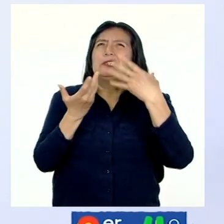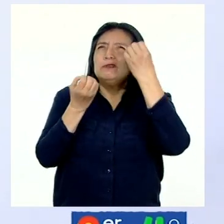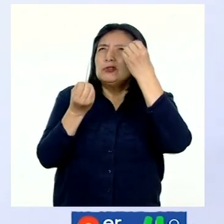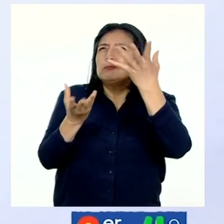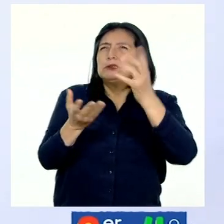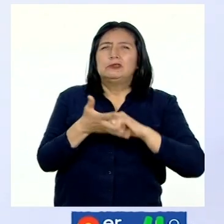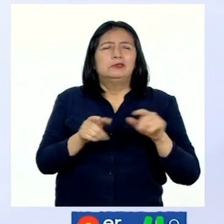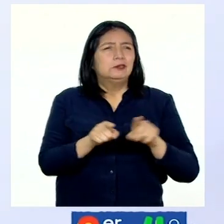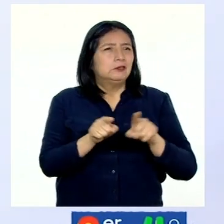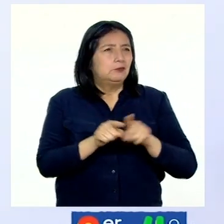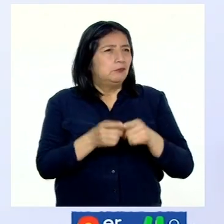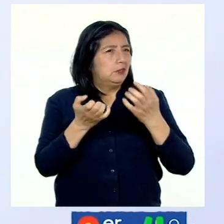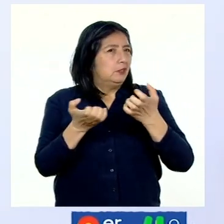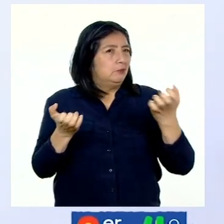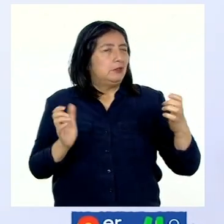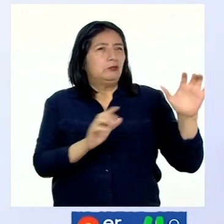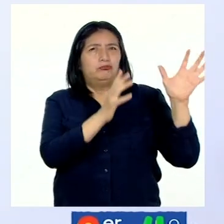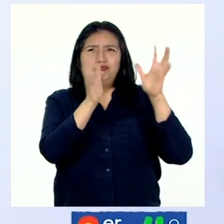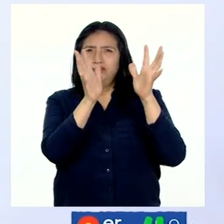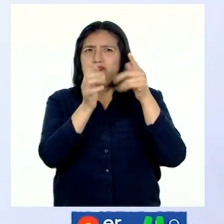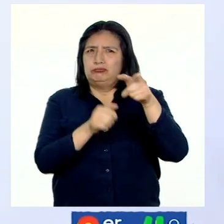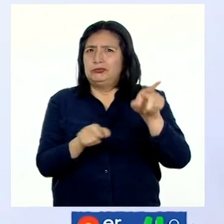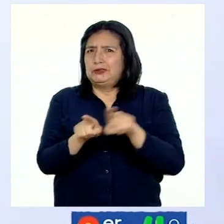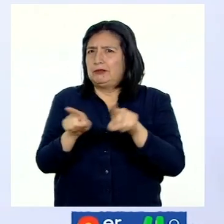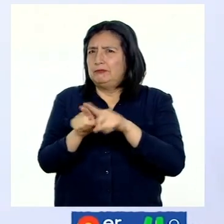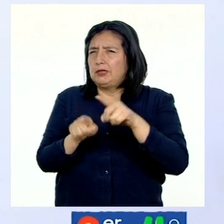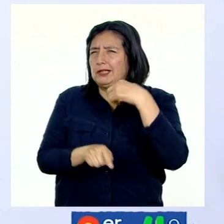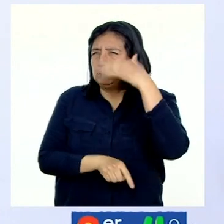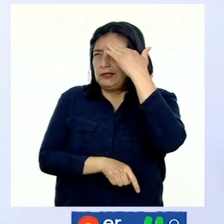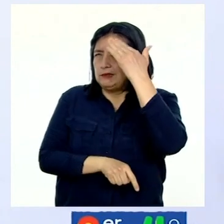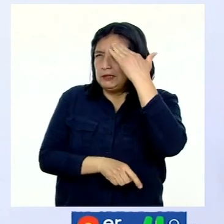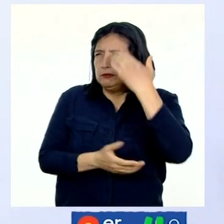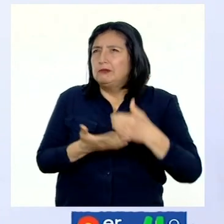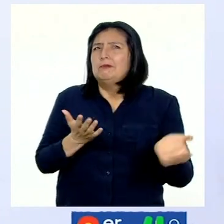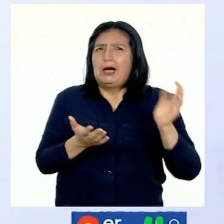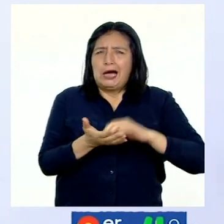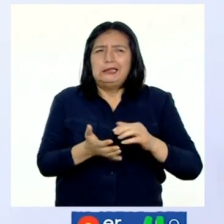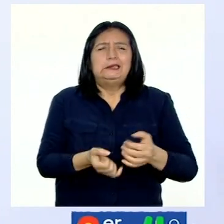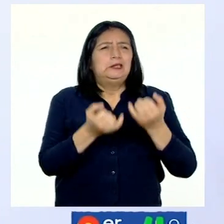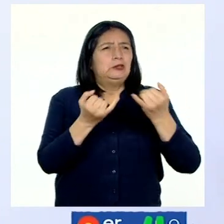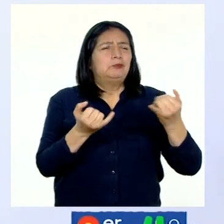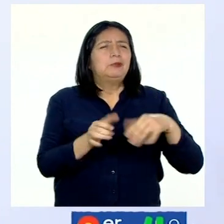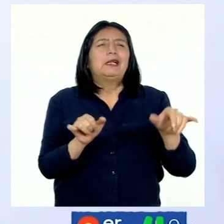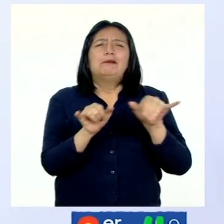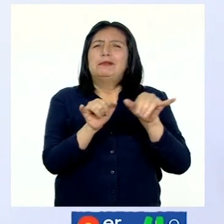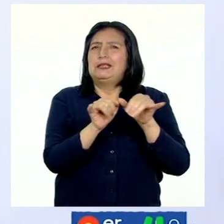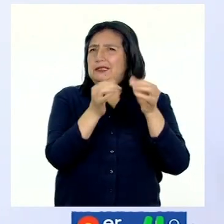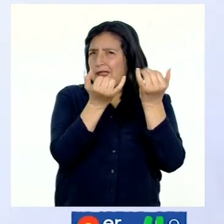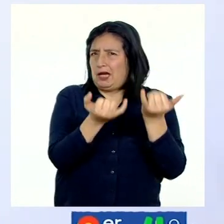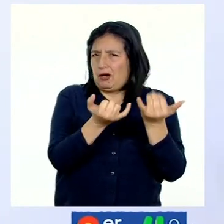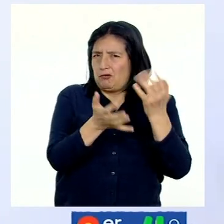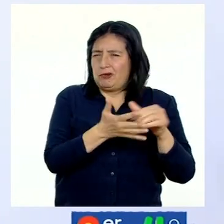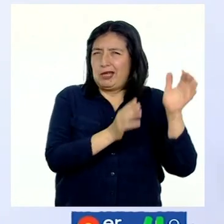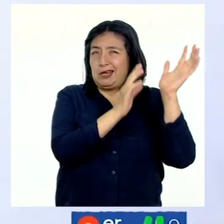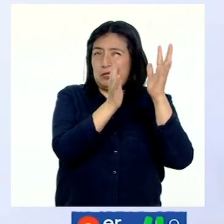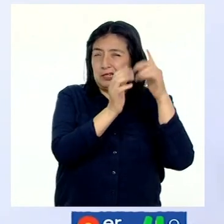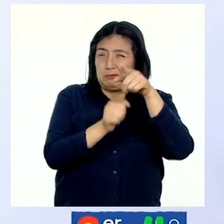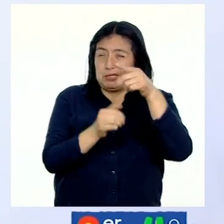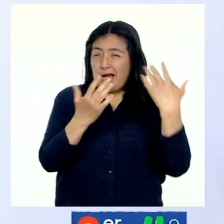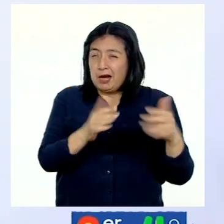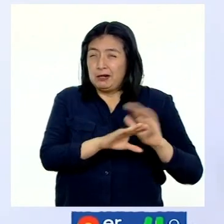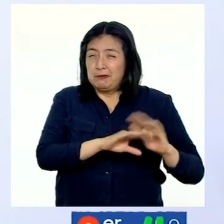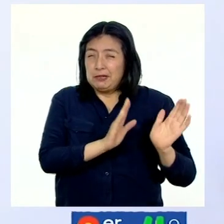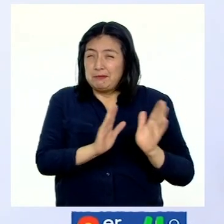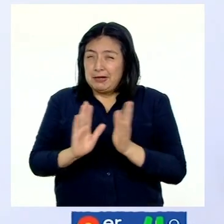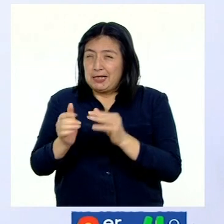sobre los elementos del clima. Además, conoceremos un poco más sobre los instrumentos de medición actuales. ¿Están preparadas y